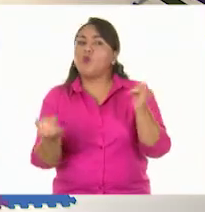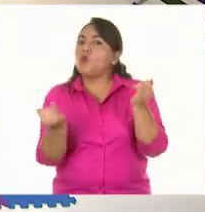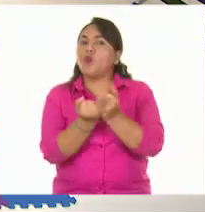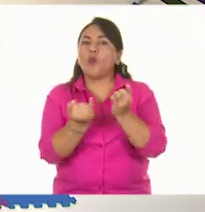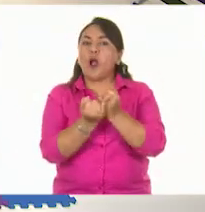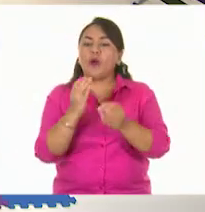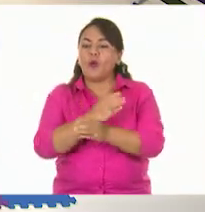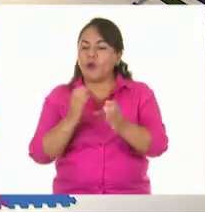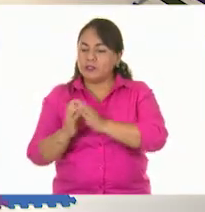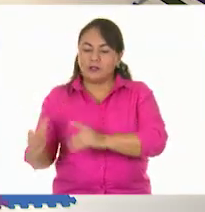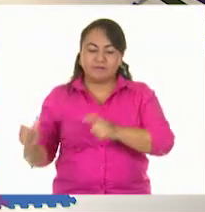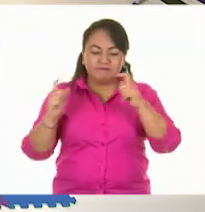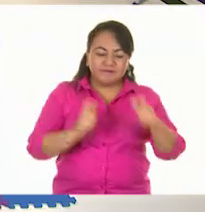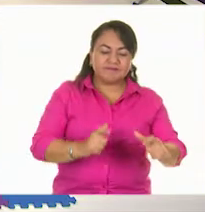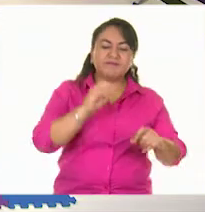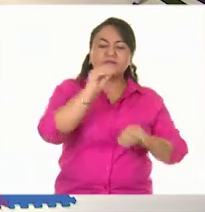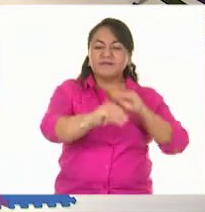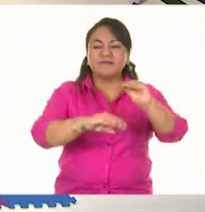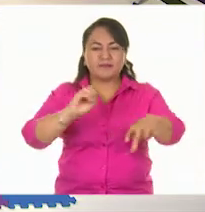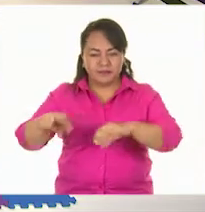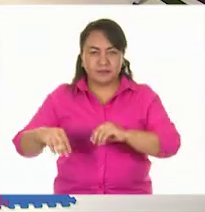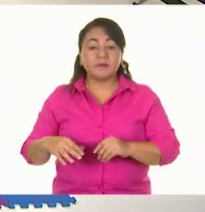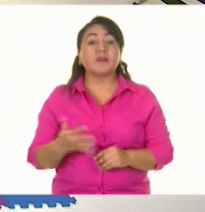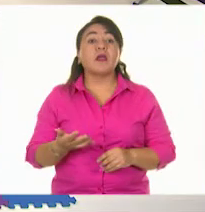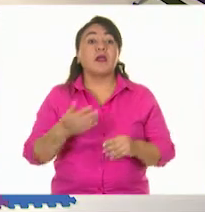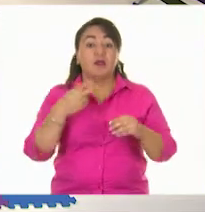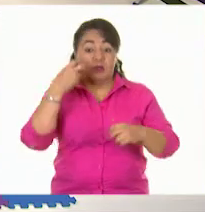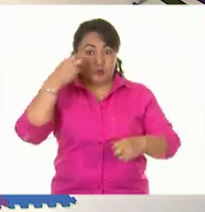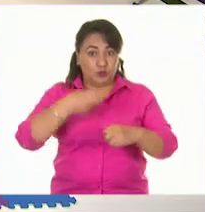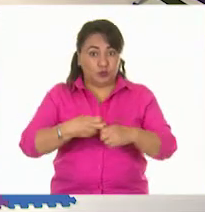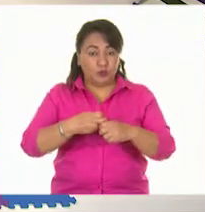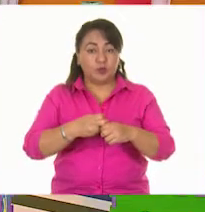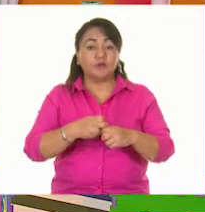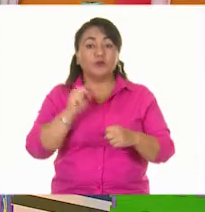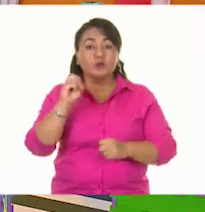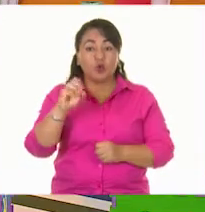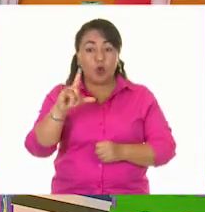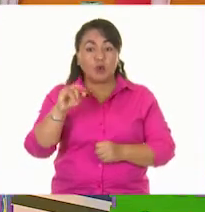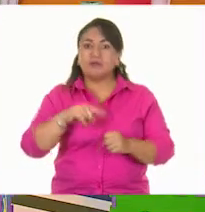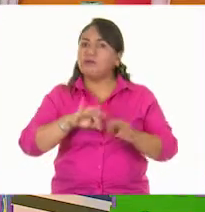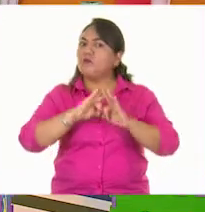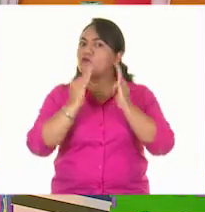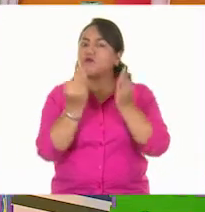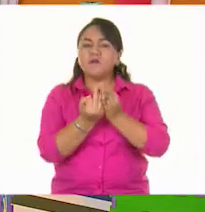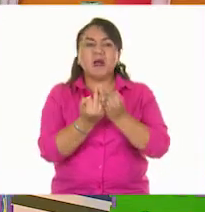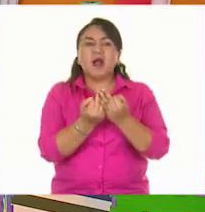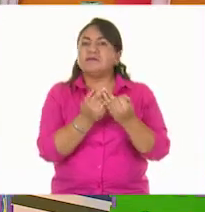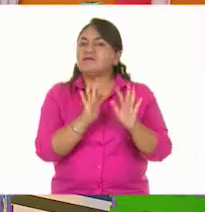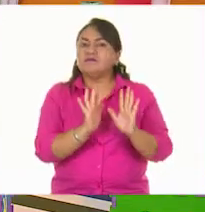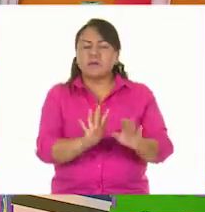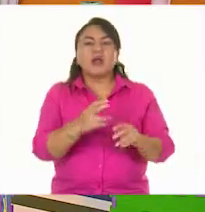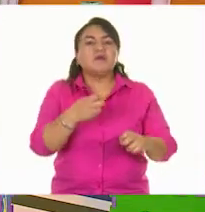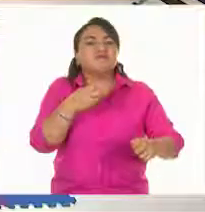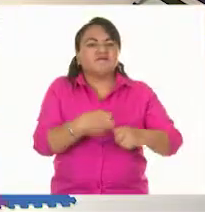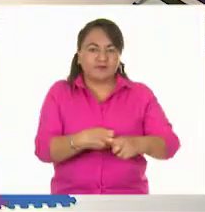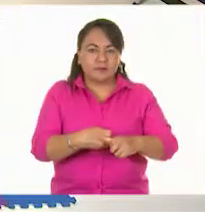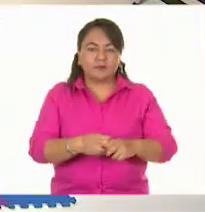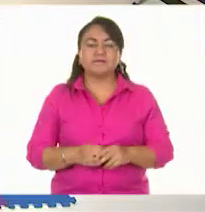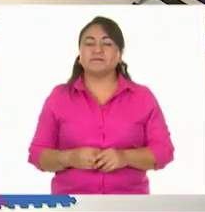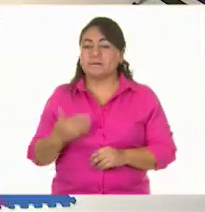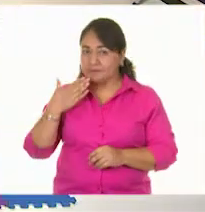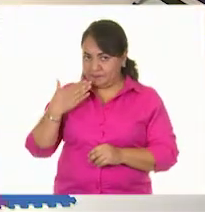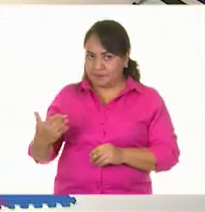objetos. Los sólidos tienen forma definida y son rígidos. Muy bien, Alexia. Sí.